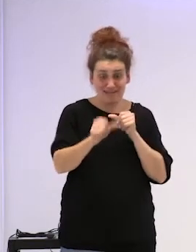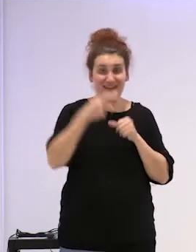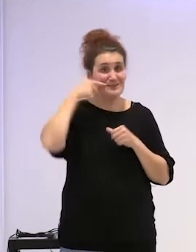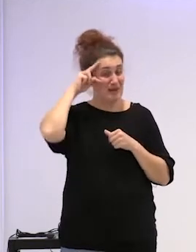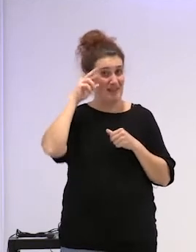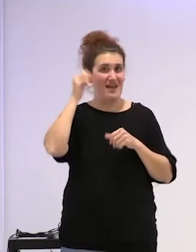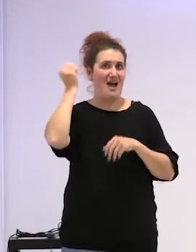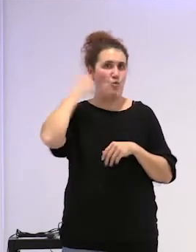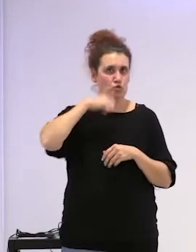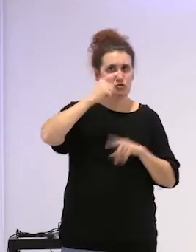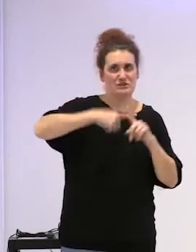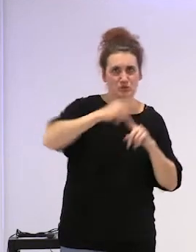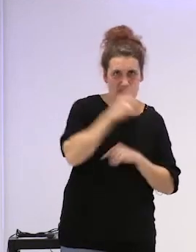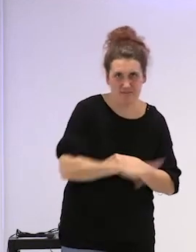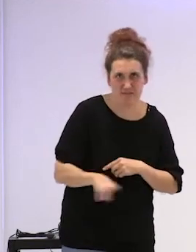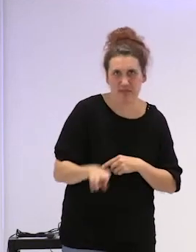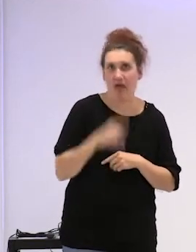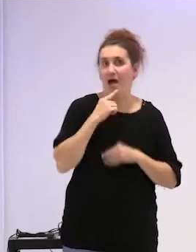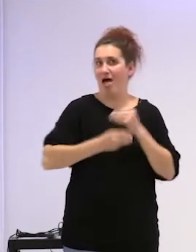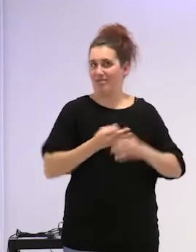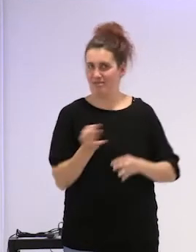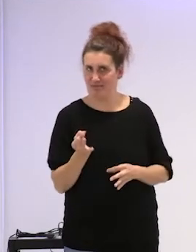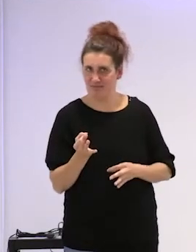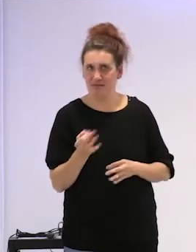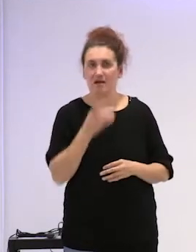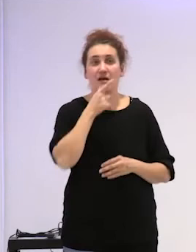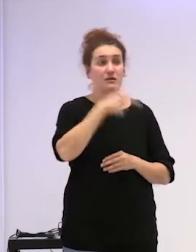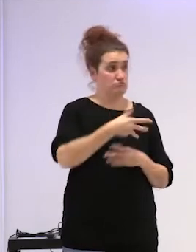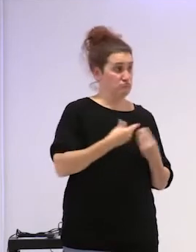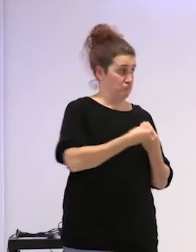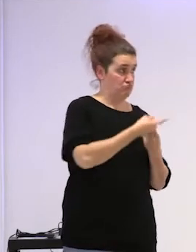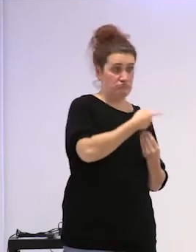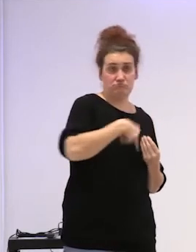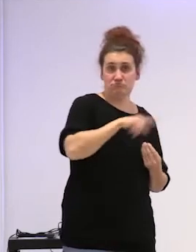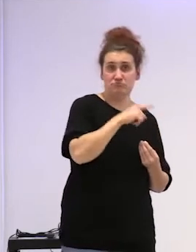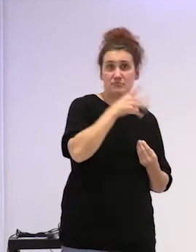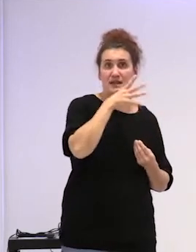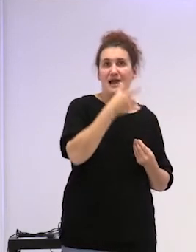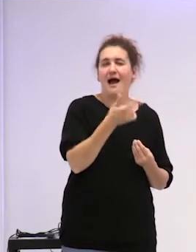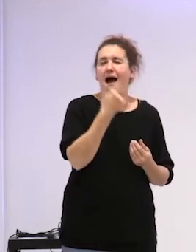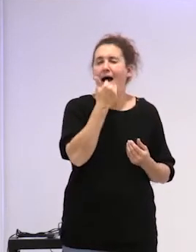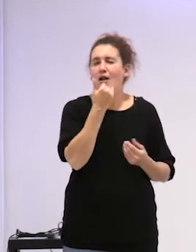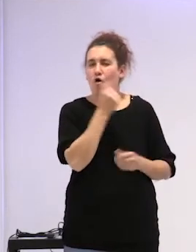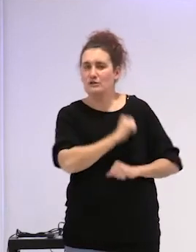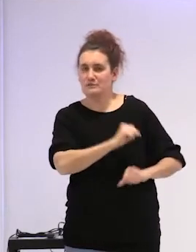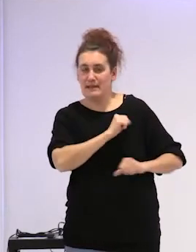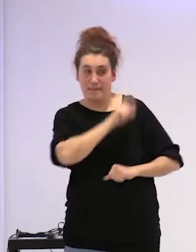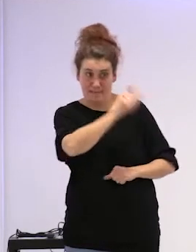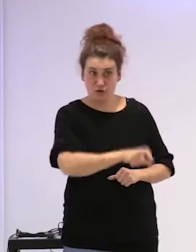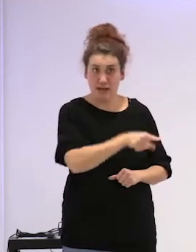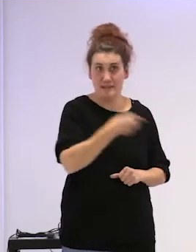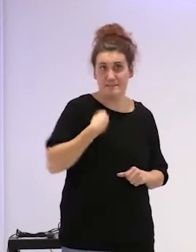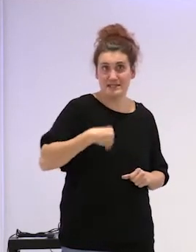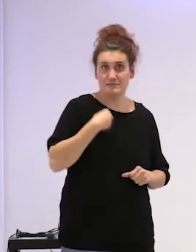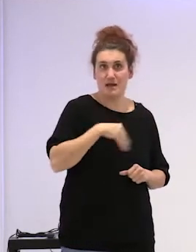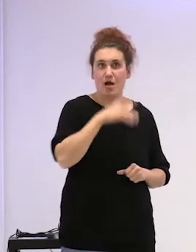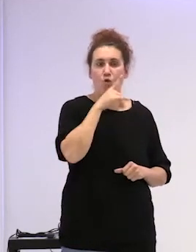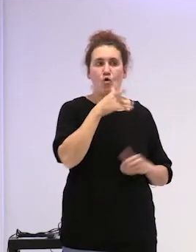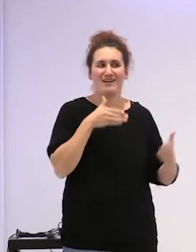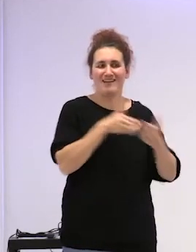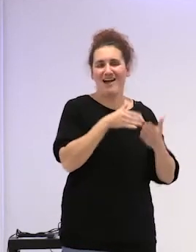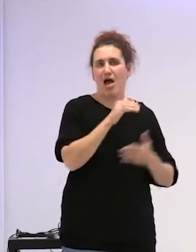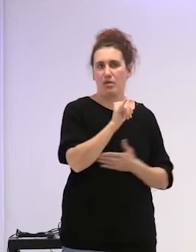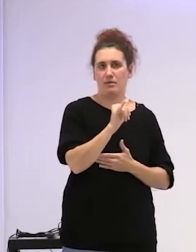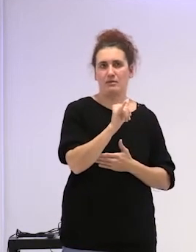sexuales en la infancia y con todo esto se espera algo de esa persona hay una interlocución aquí